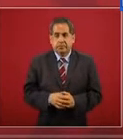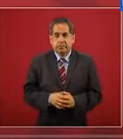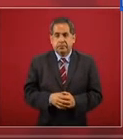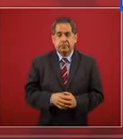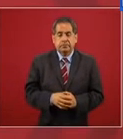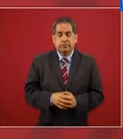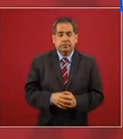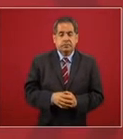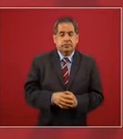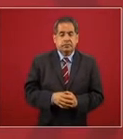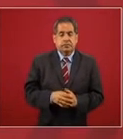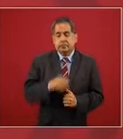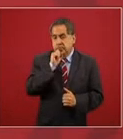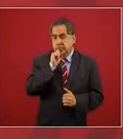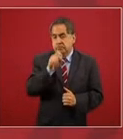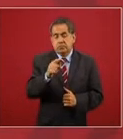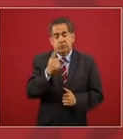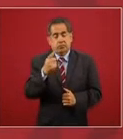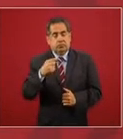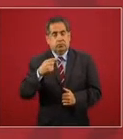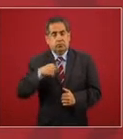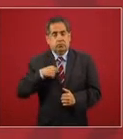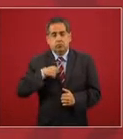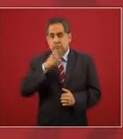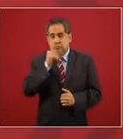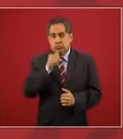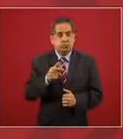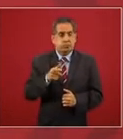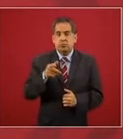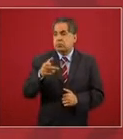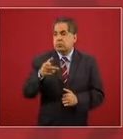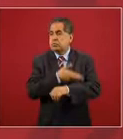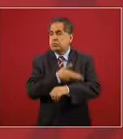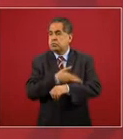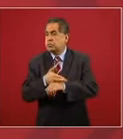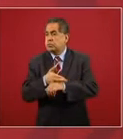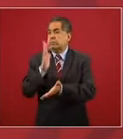también no puedo detener un proceso